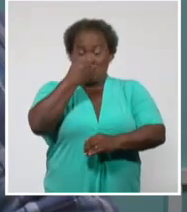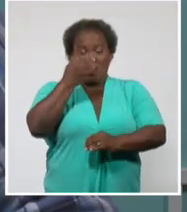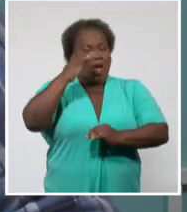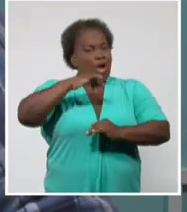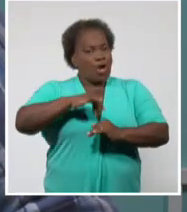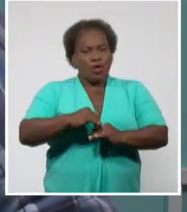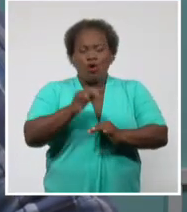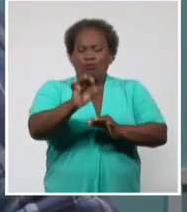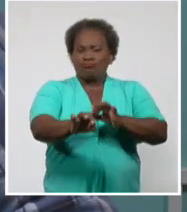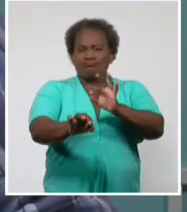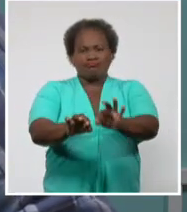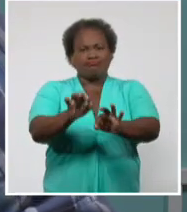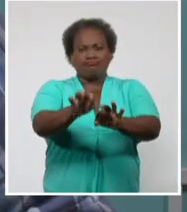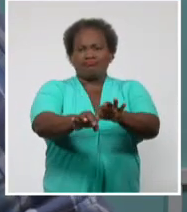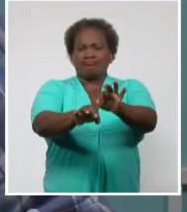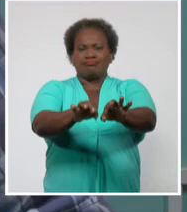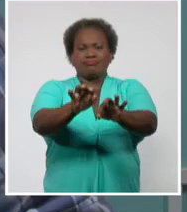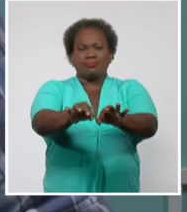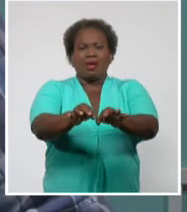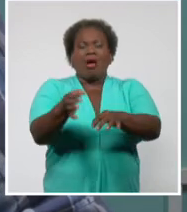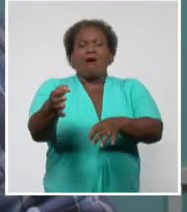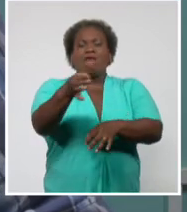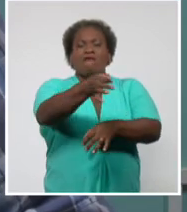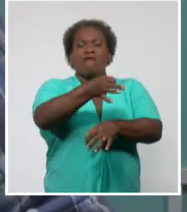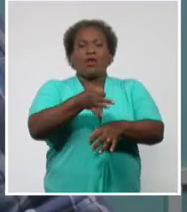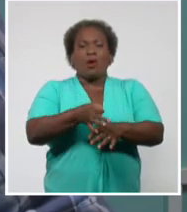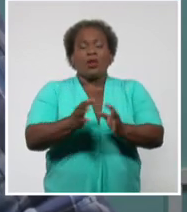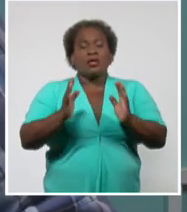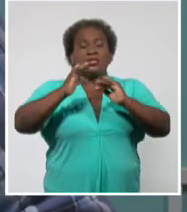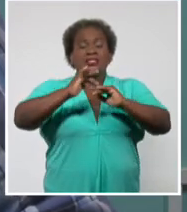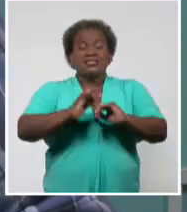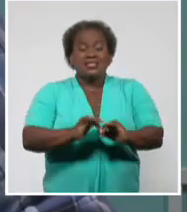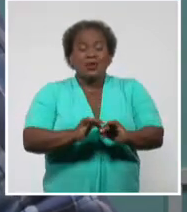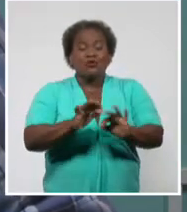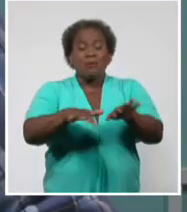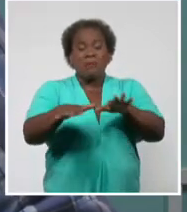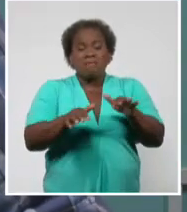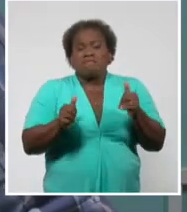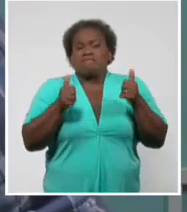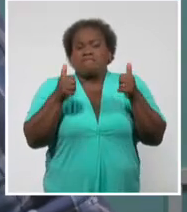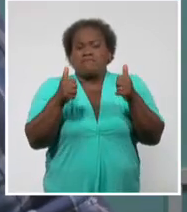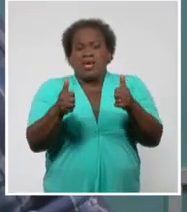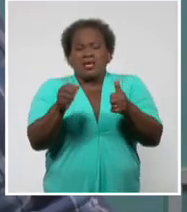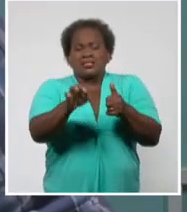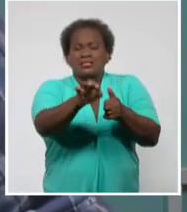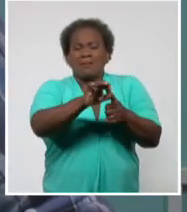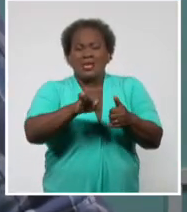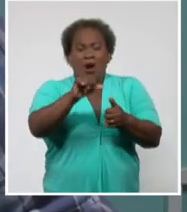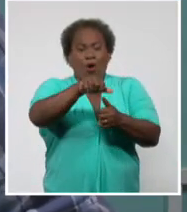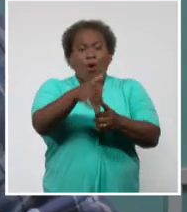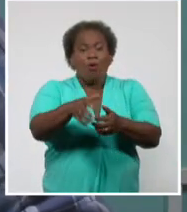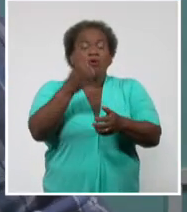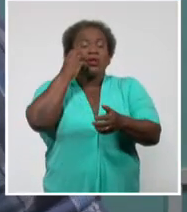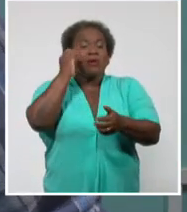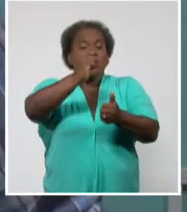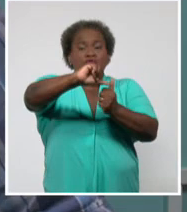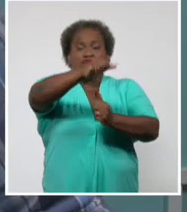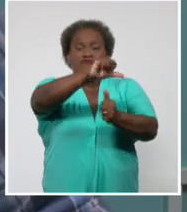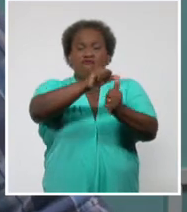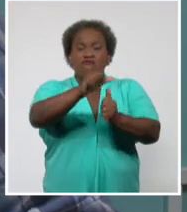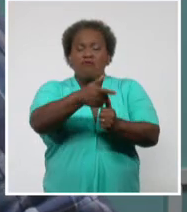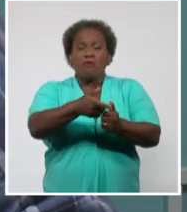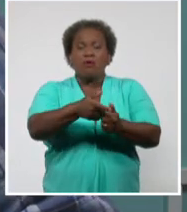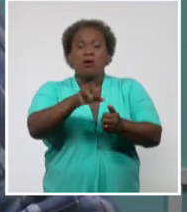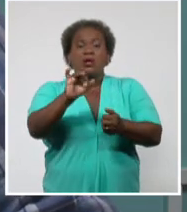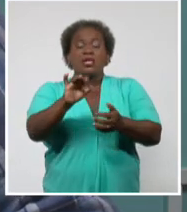frijoles y no se inoculaba la semilla con risovio, un biofertilizante, este llegó